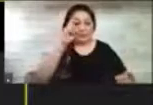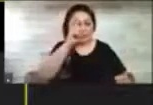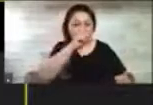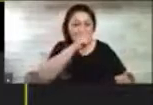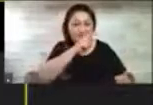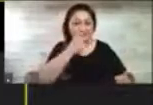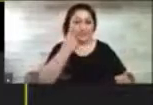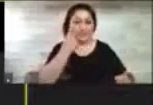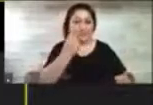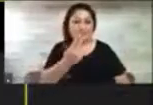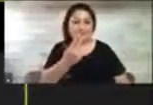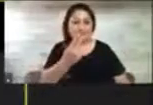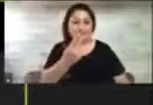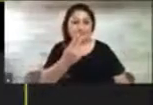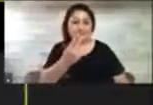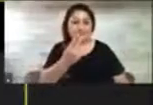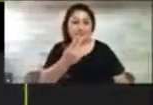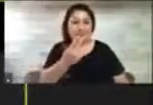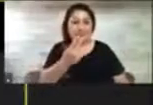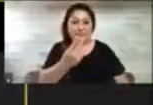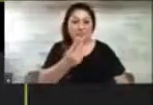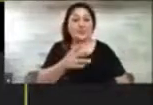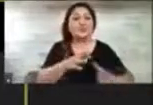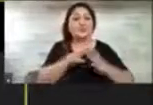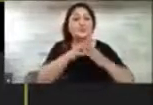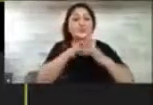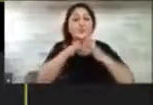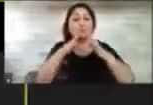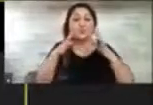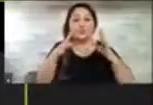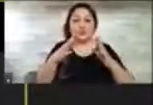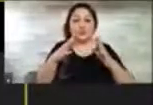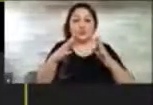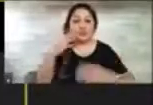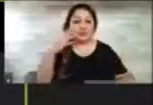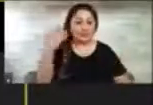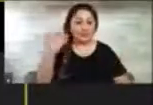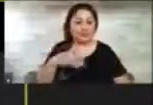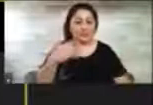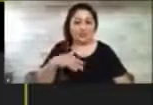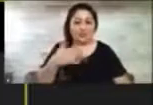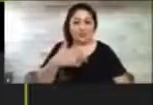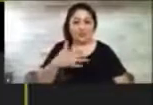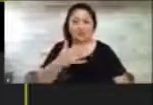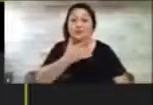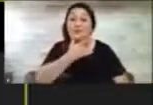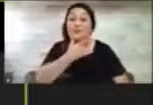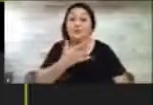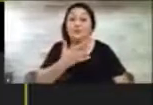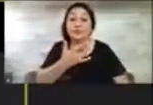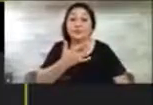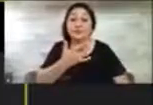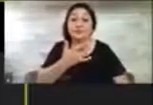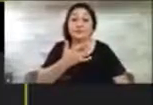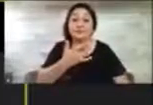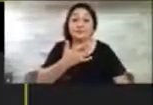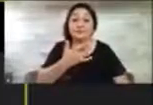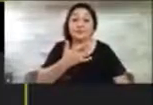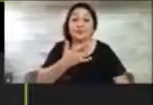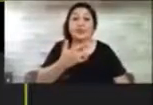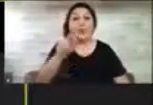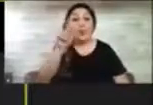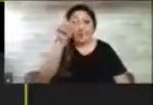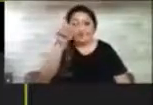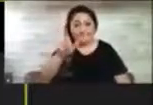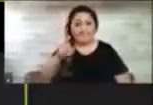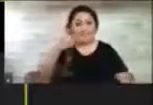ven es muy, pero muy importante. ¿Y por qué? Porque, claro, una persona